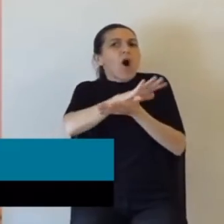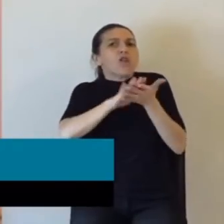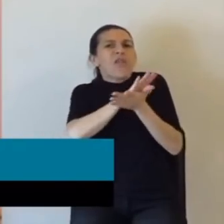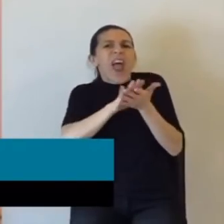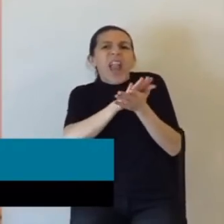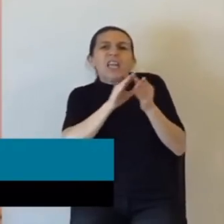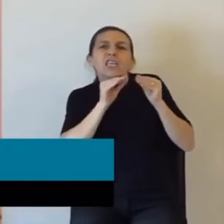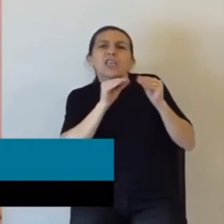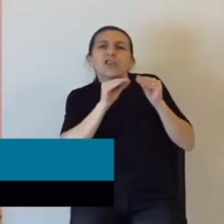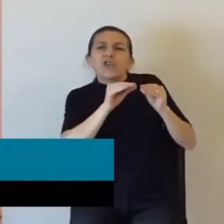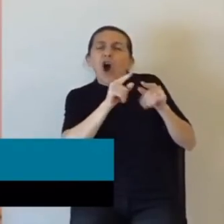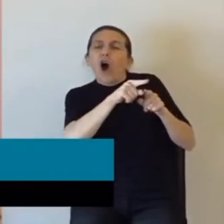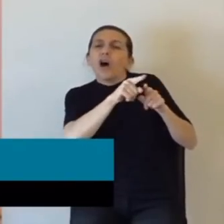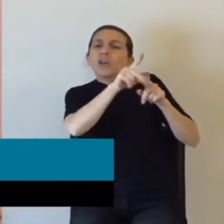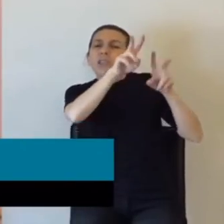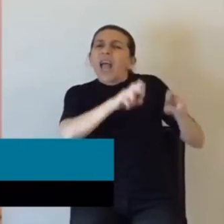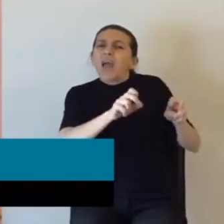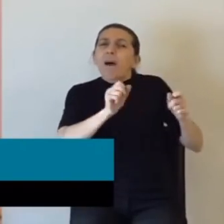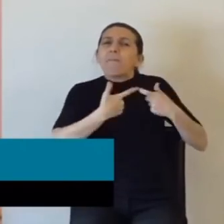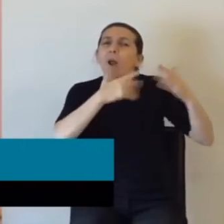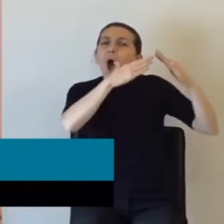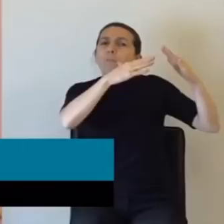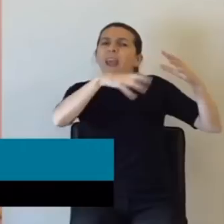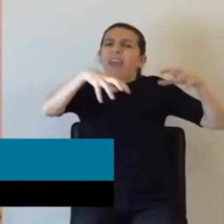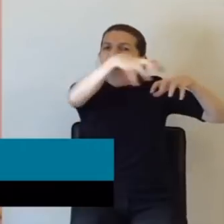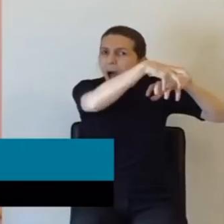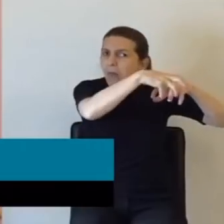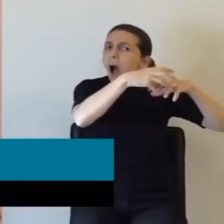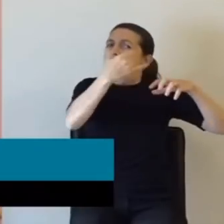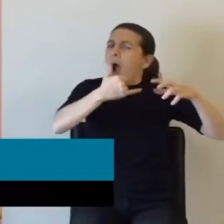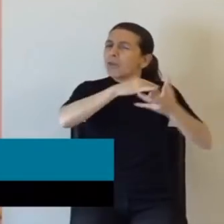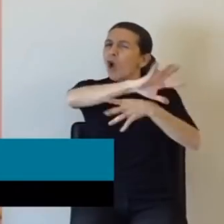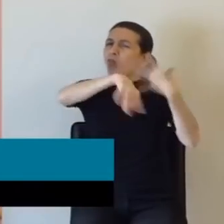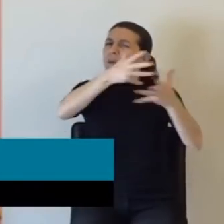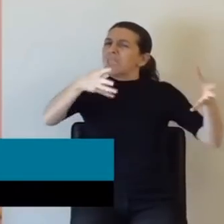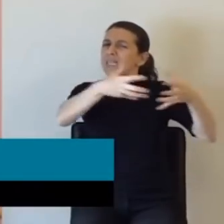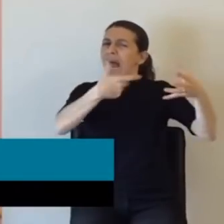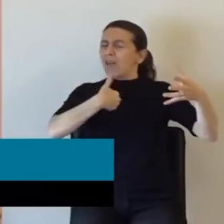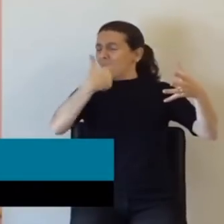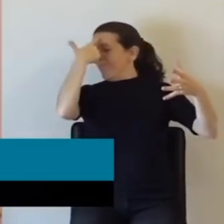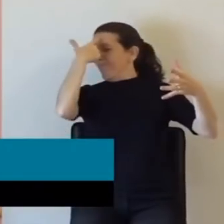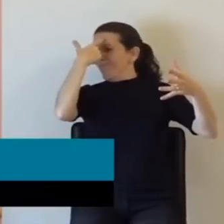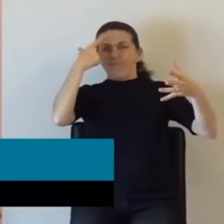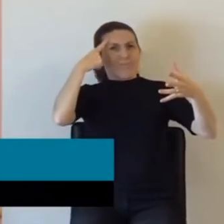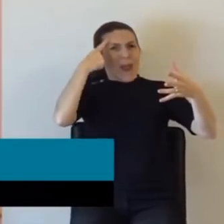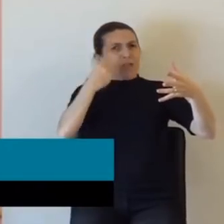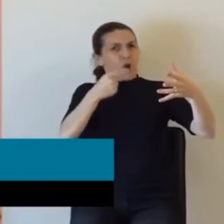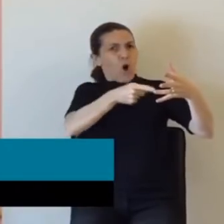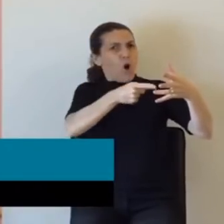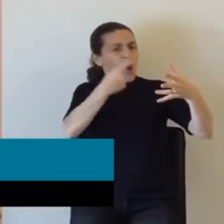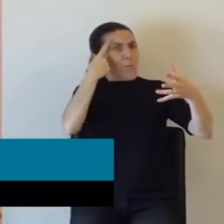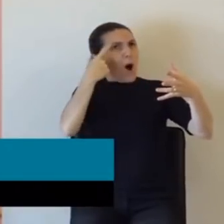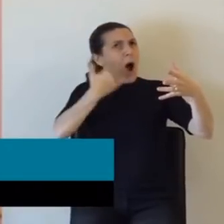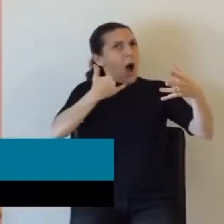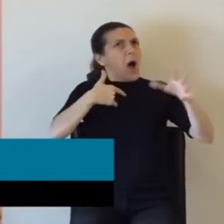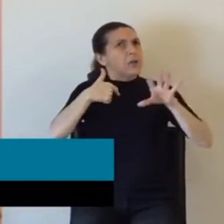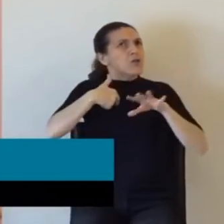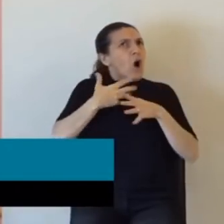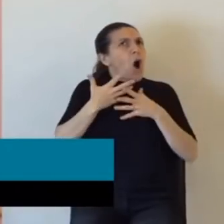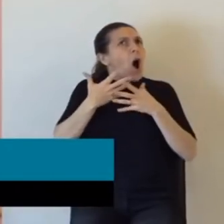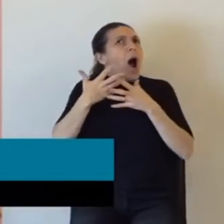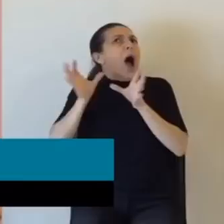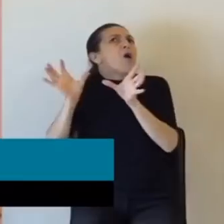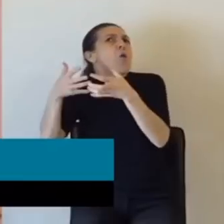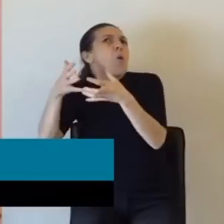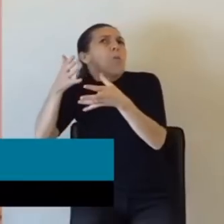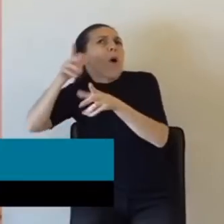amalgama que mete todo en una bolsa e impide pensar. Solo permite colocarse en bandos de los buenos